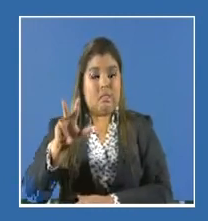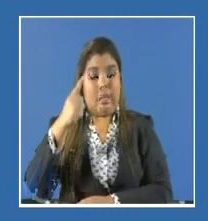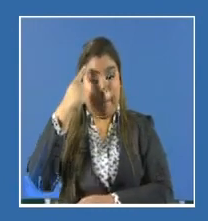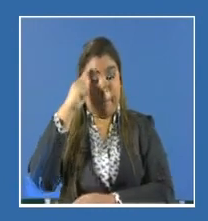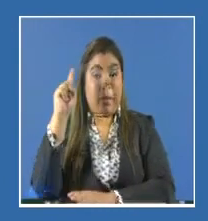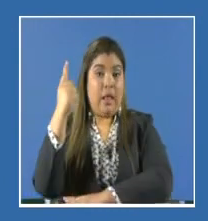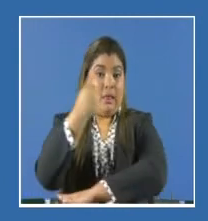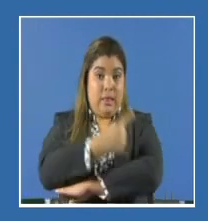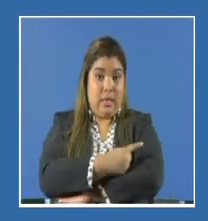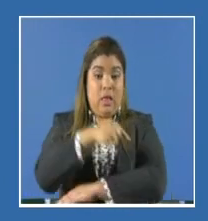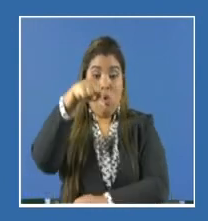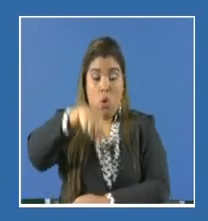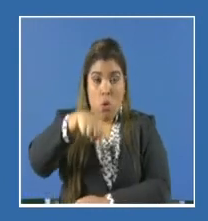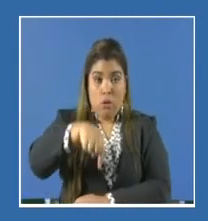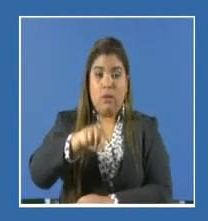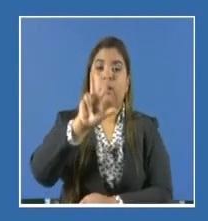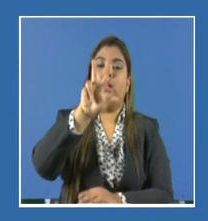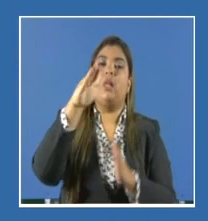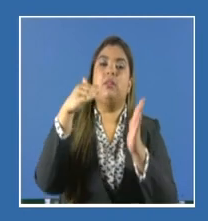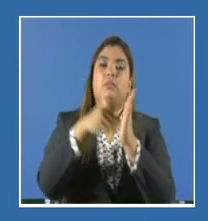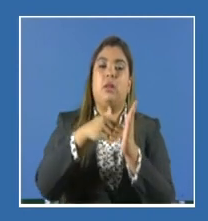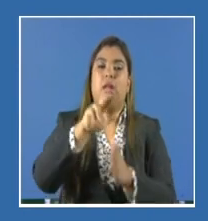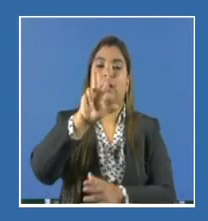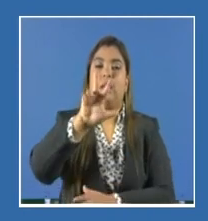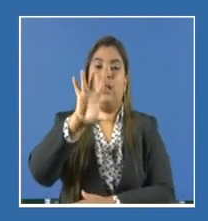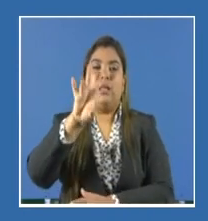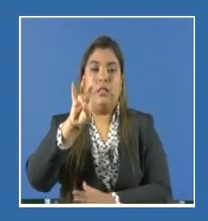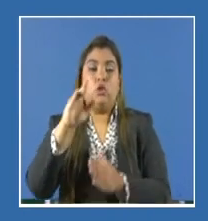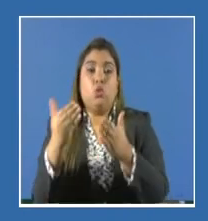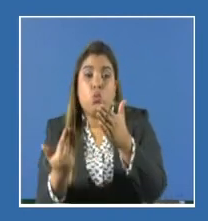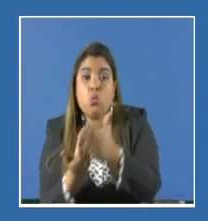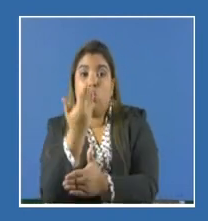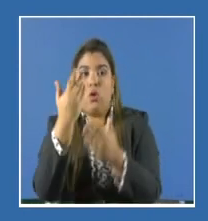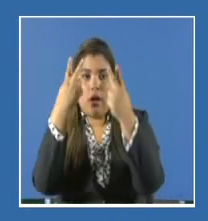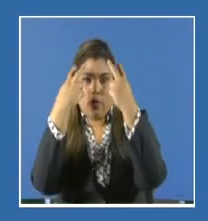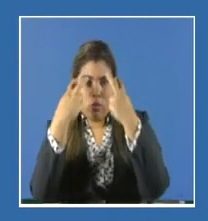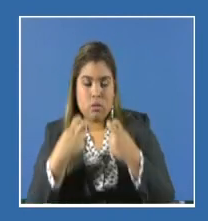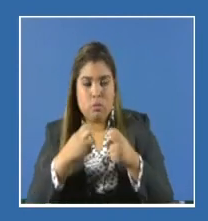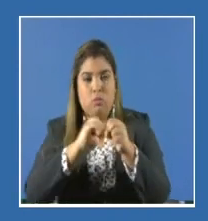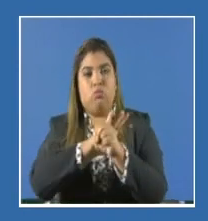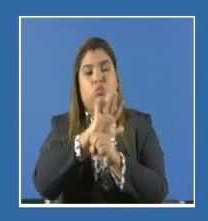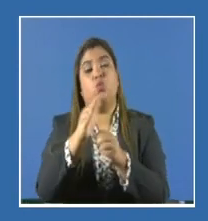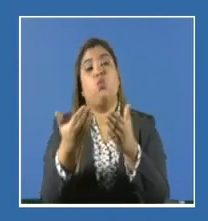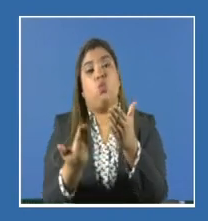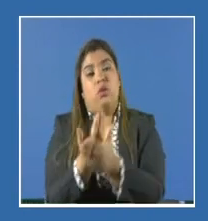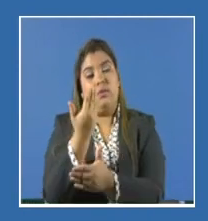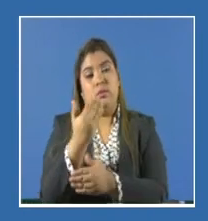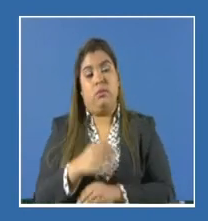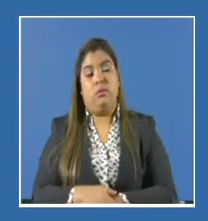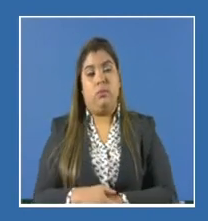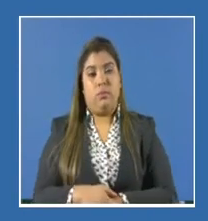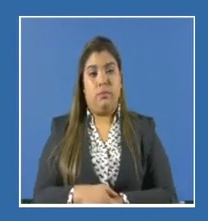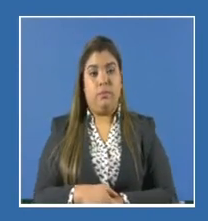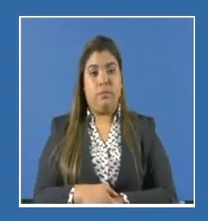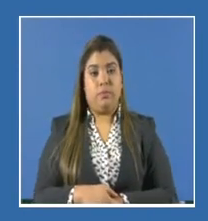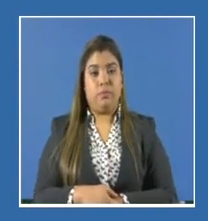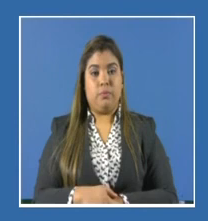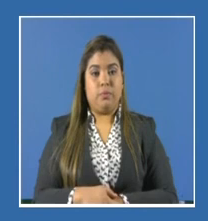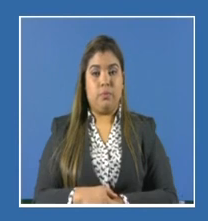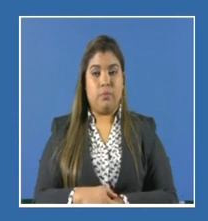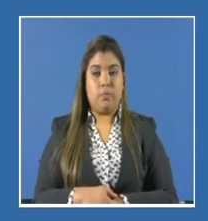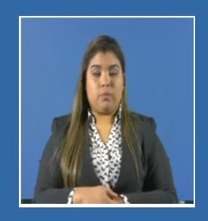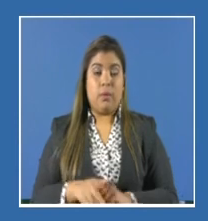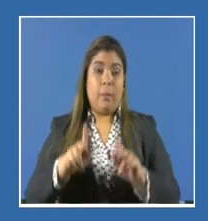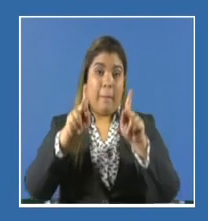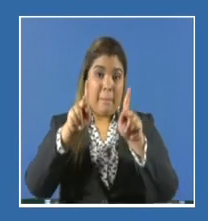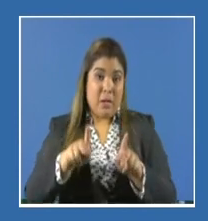Para el día de hoy tenemos 3.037 nuevas pruebas, de las cuales salen